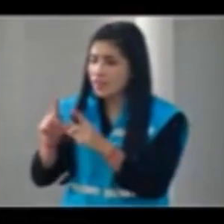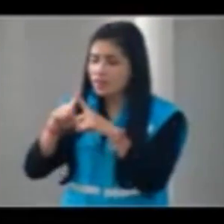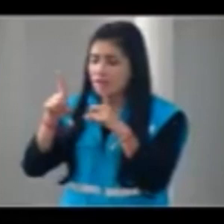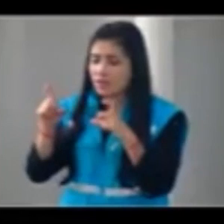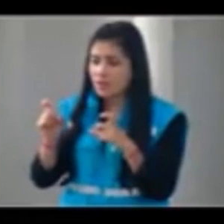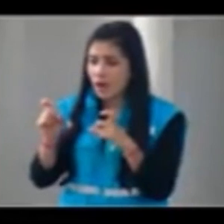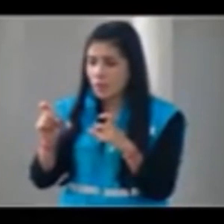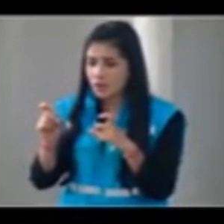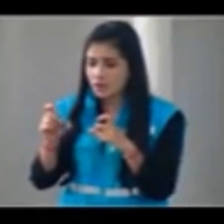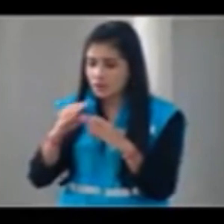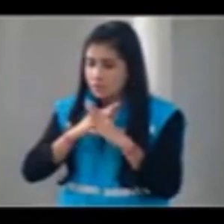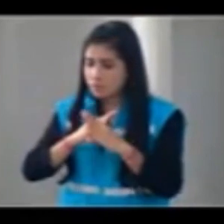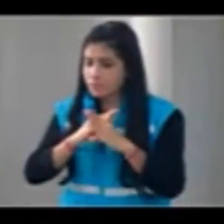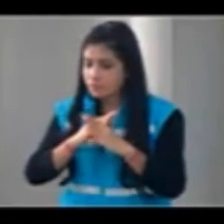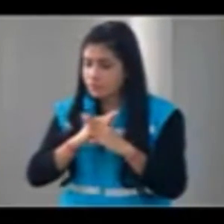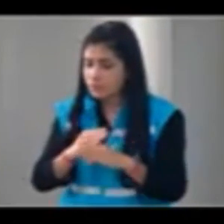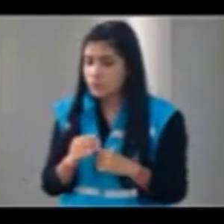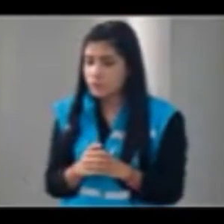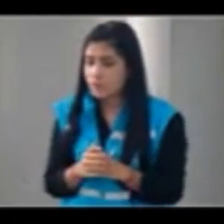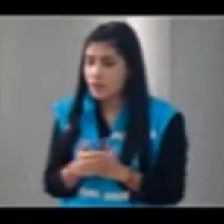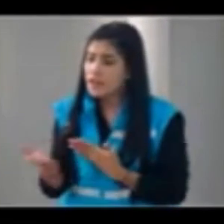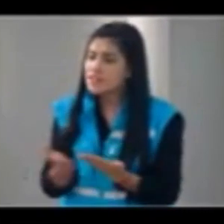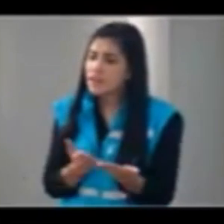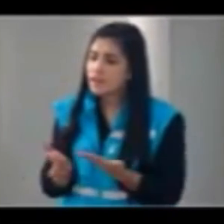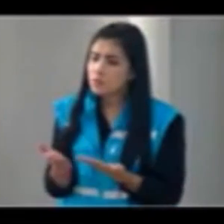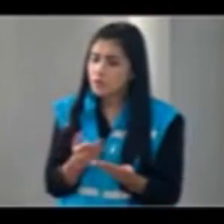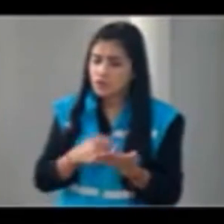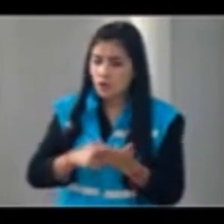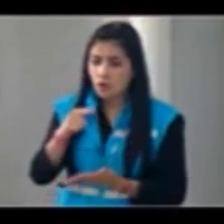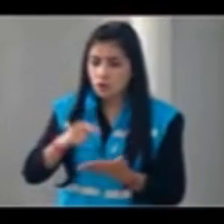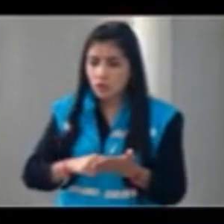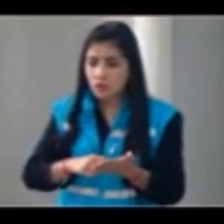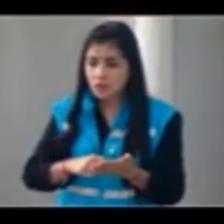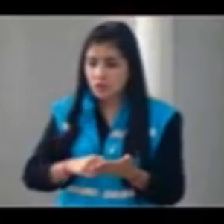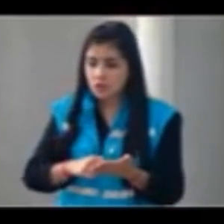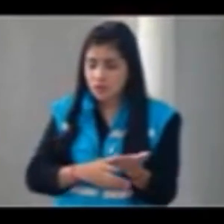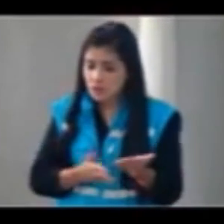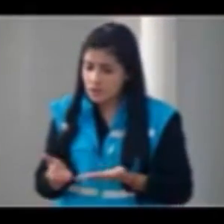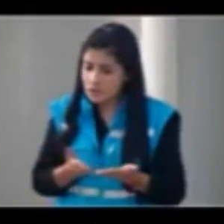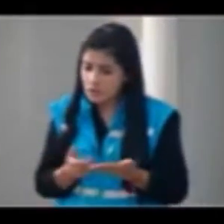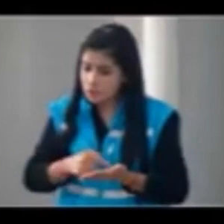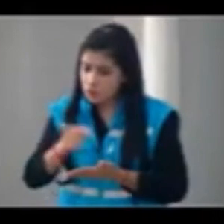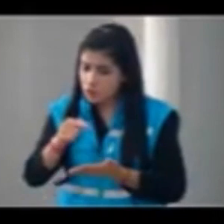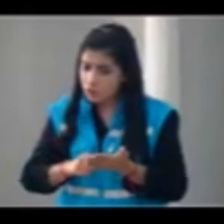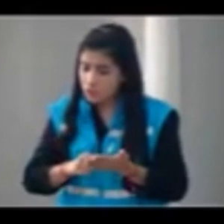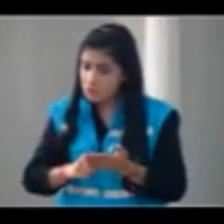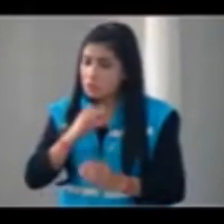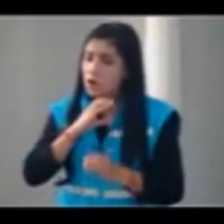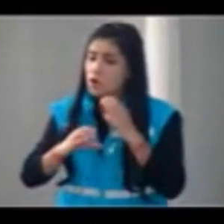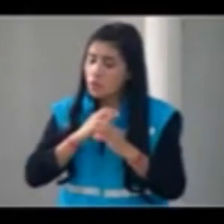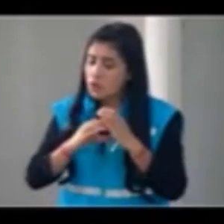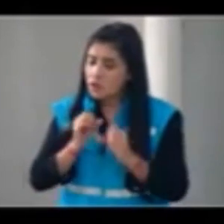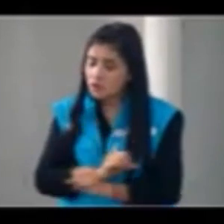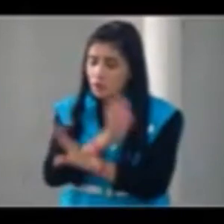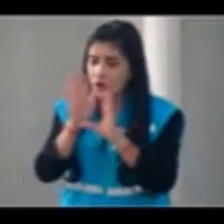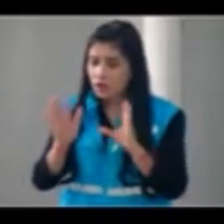la pregunta es al servicio de quien está el canal con contratistas que presuntamente censuran, se garantiza el pluralismo informativo y ahí yo quiero